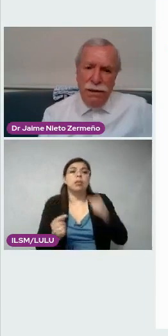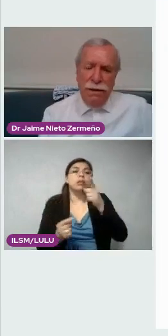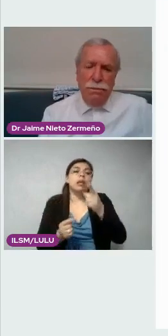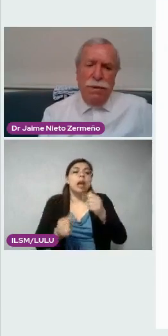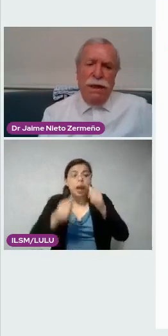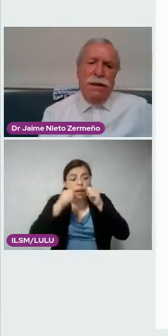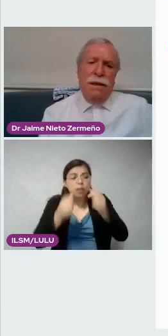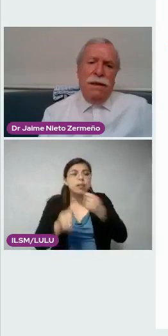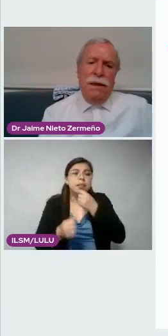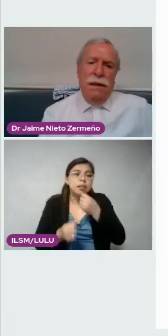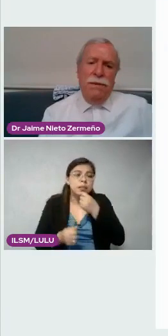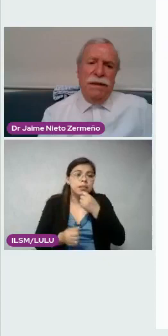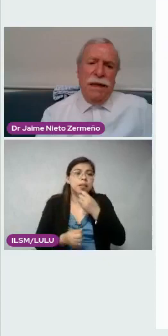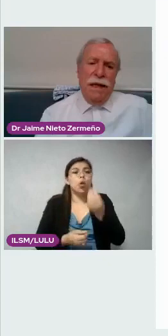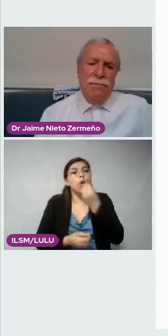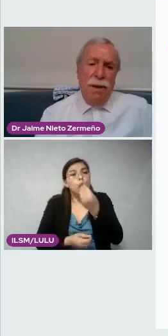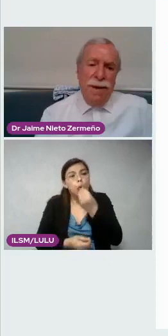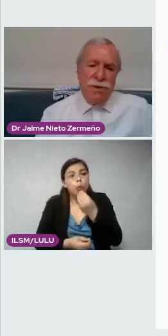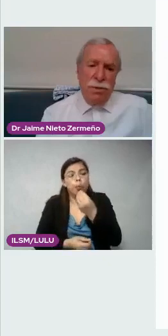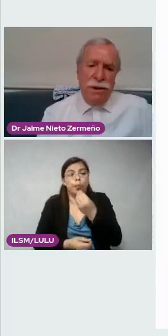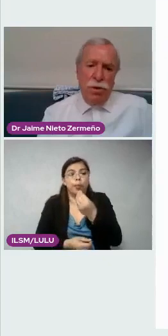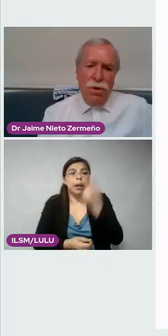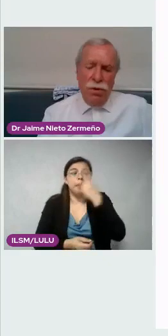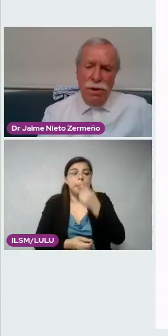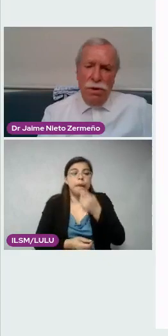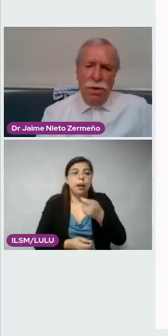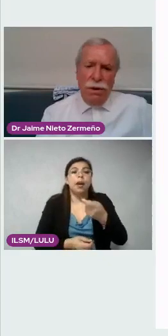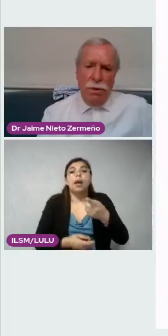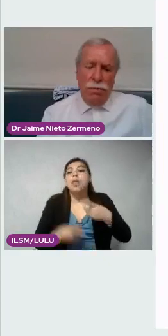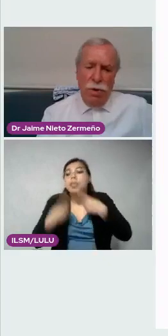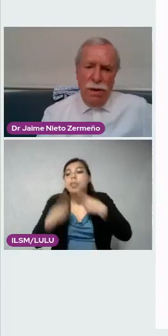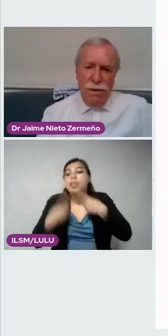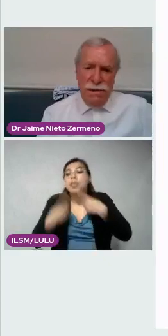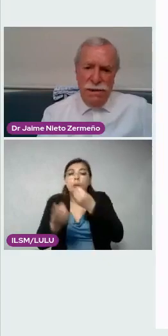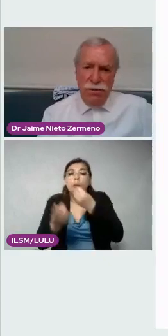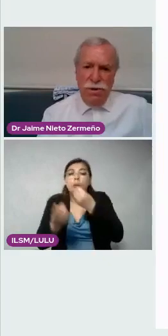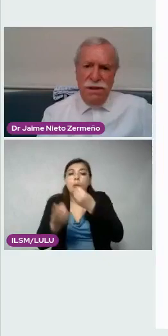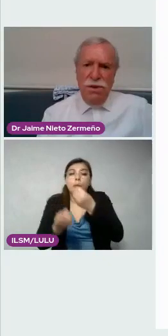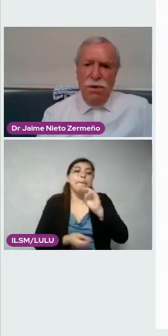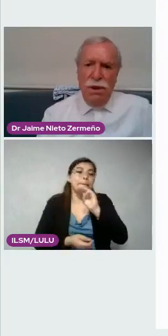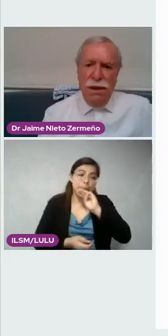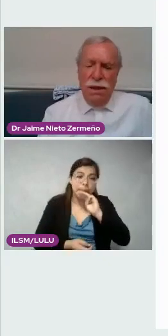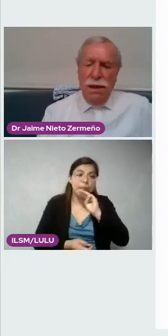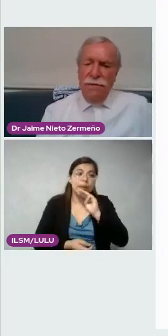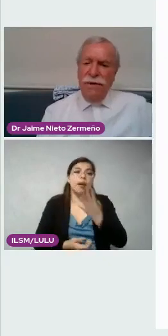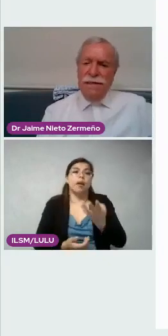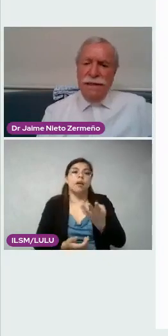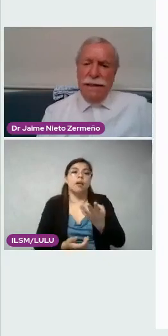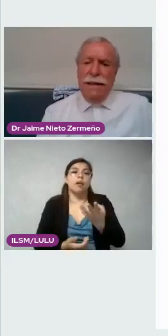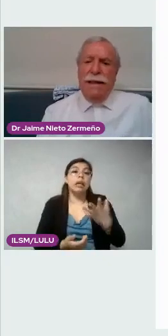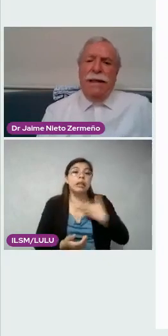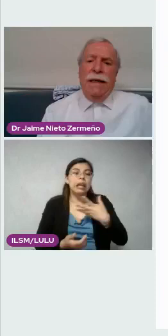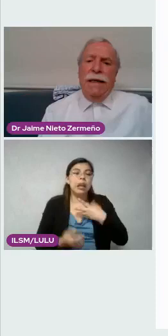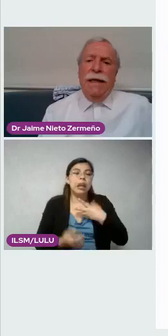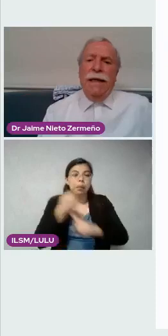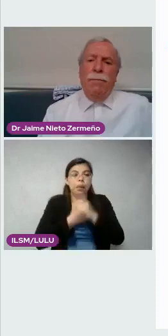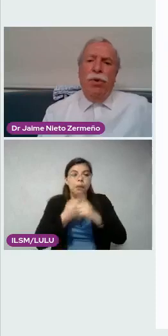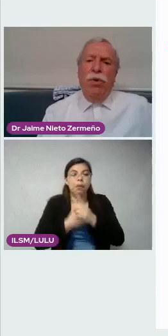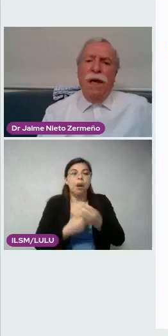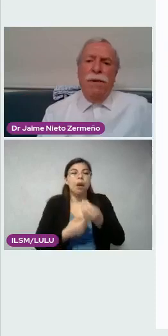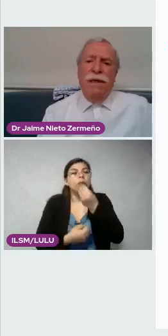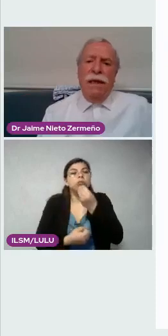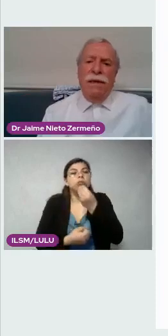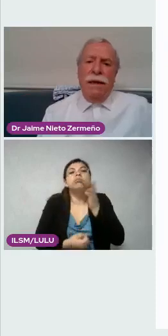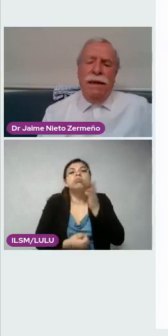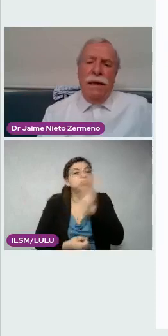para, para alimentar a las mamás, sobre todo con problemas de desnutrición. Fíjense que el, aquel gran